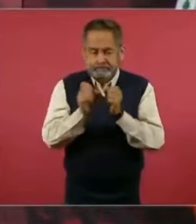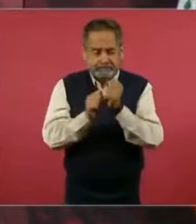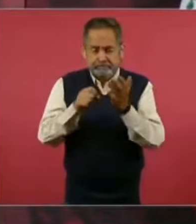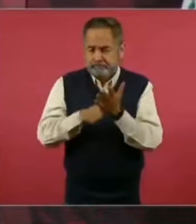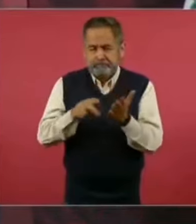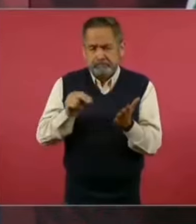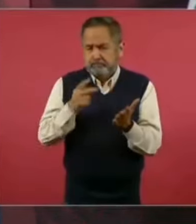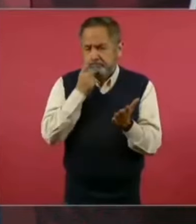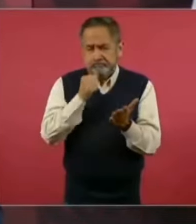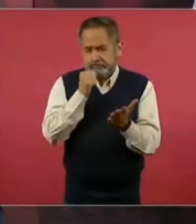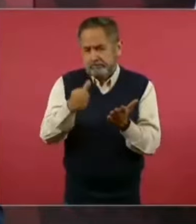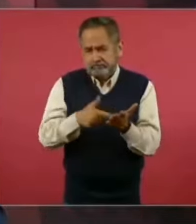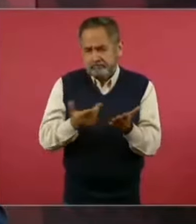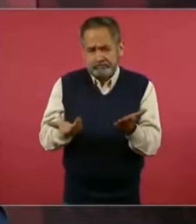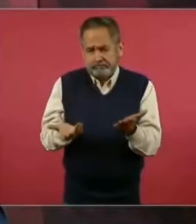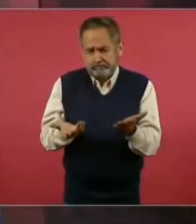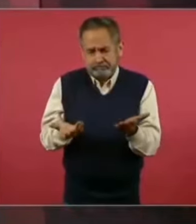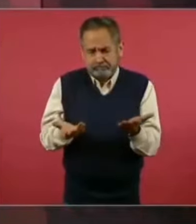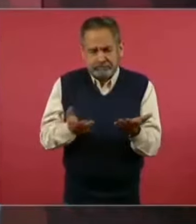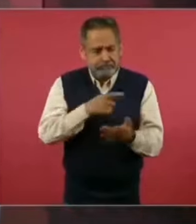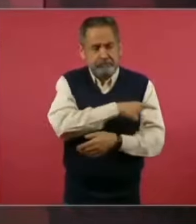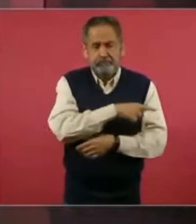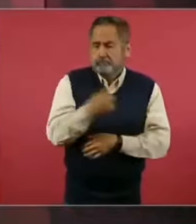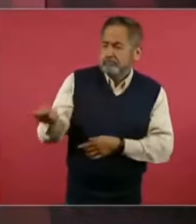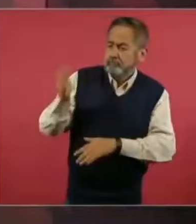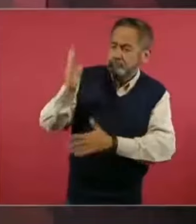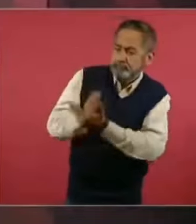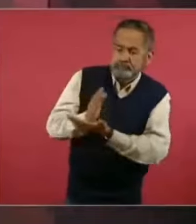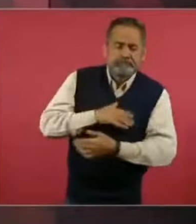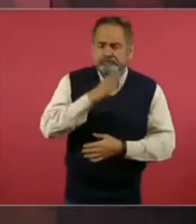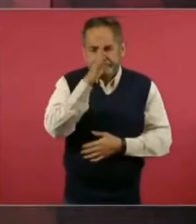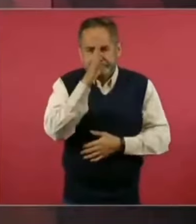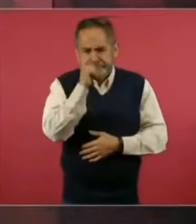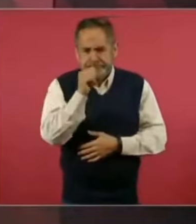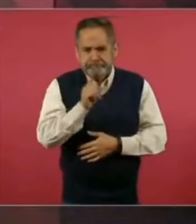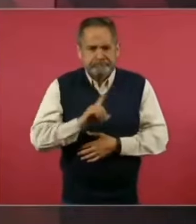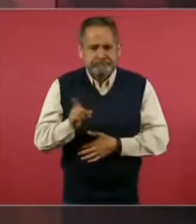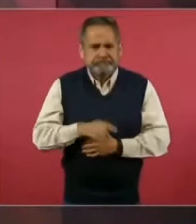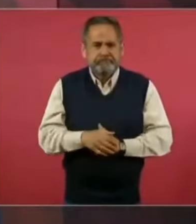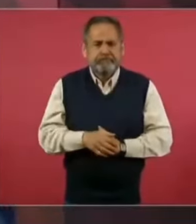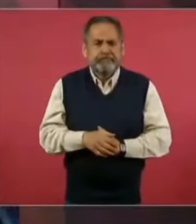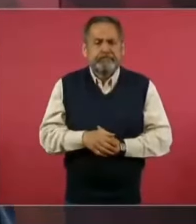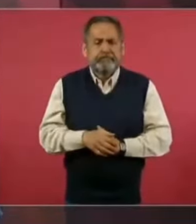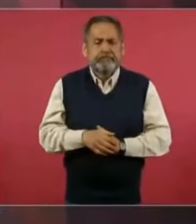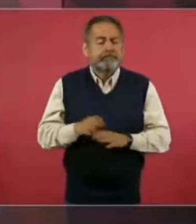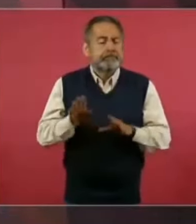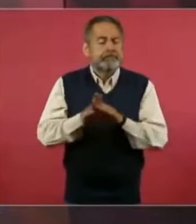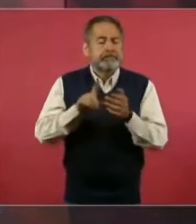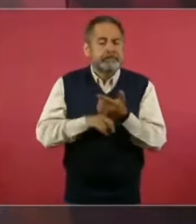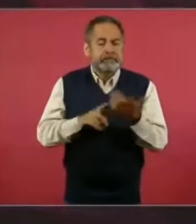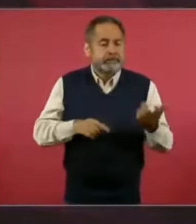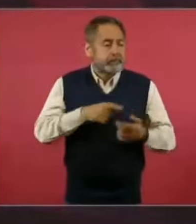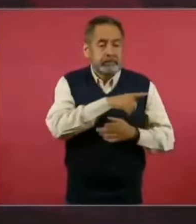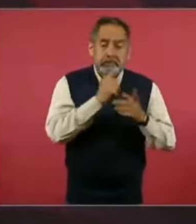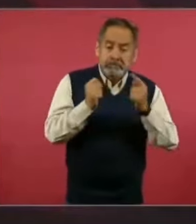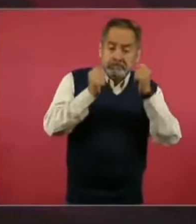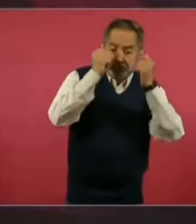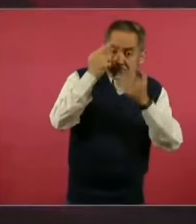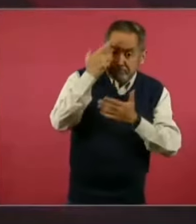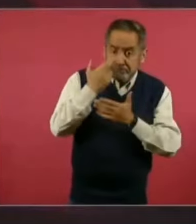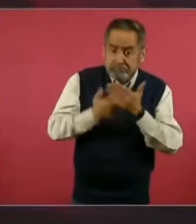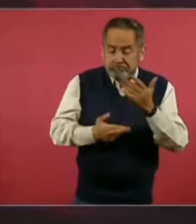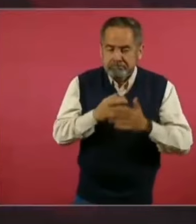constitucional, sería una arbitrariedad